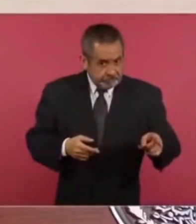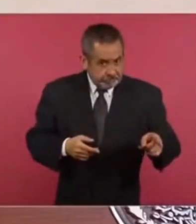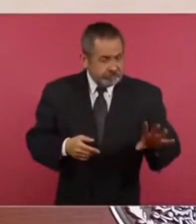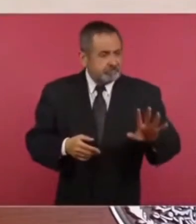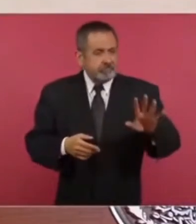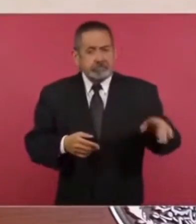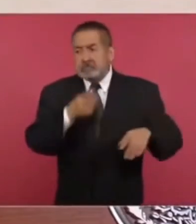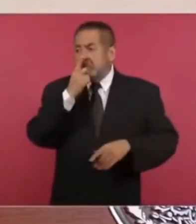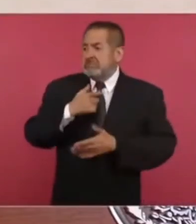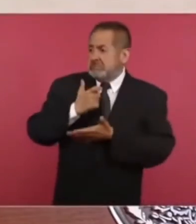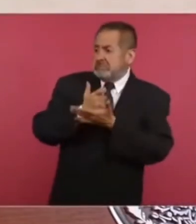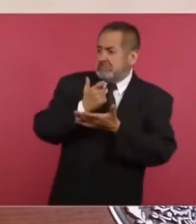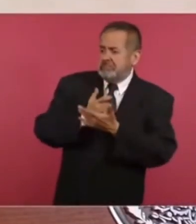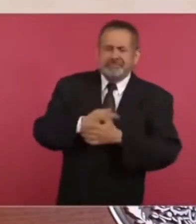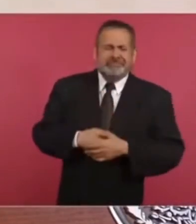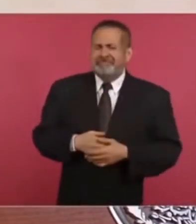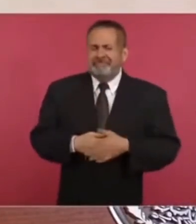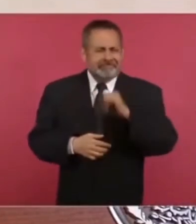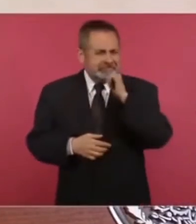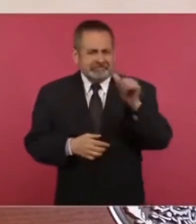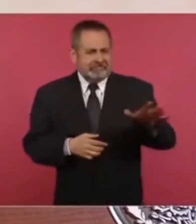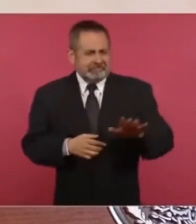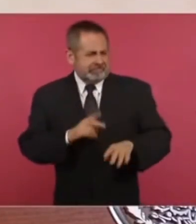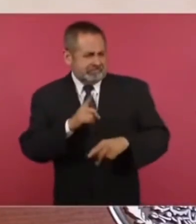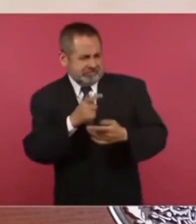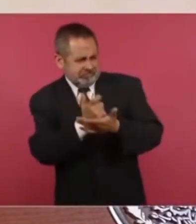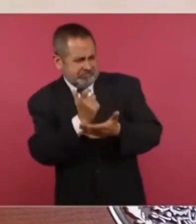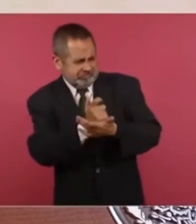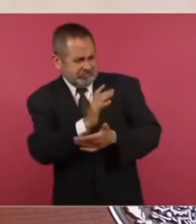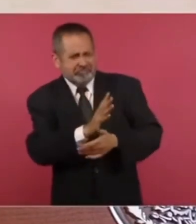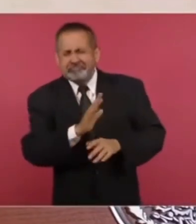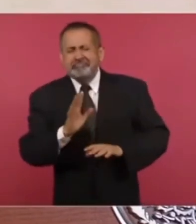amenazados nada no es ninguna amenaza